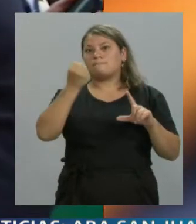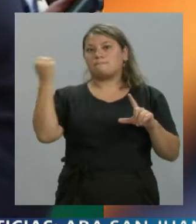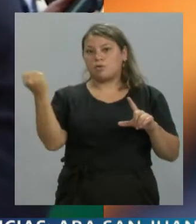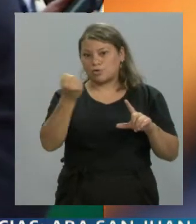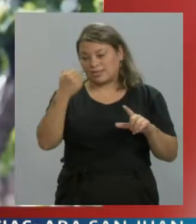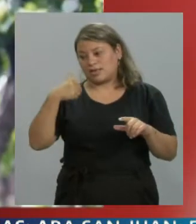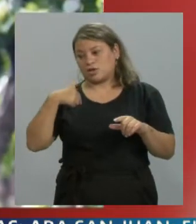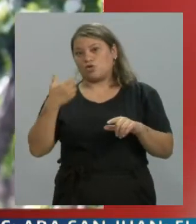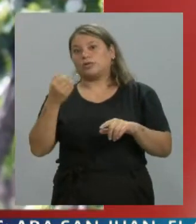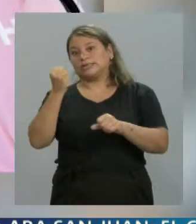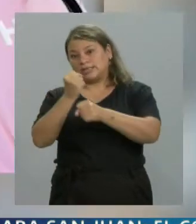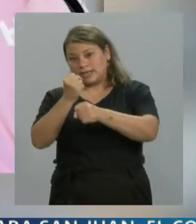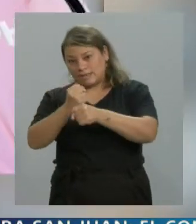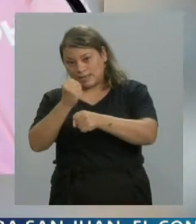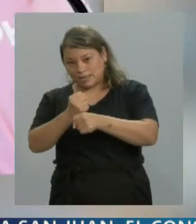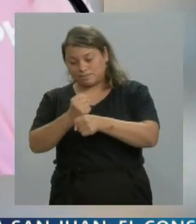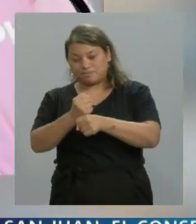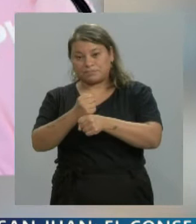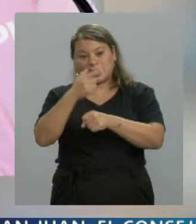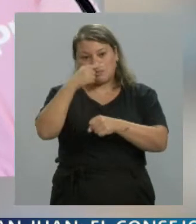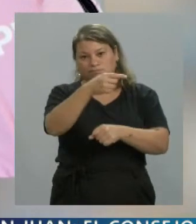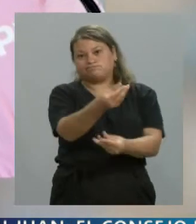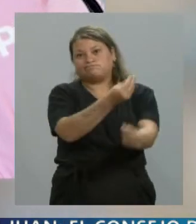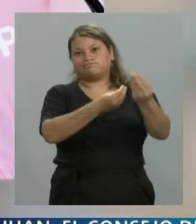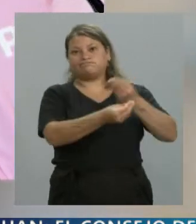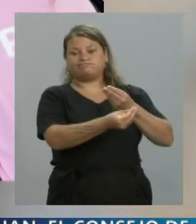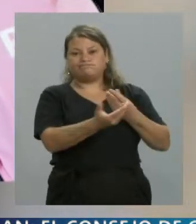en el que yo trabajé y luego estuvo Delfo,